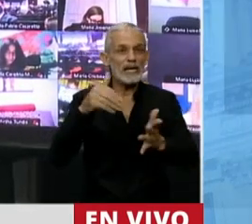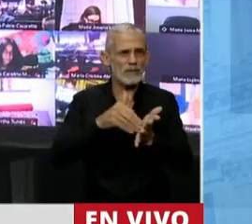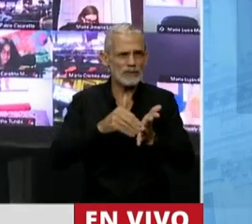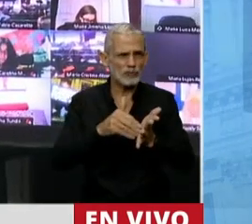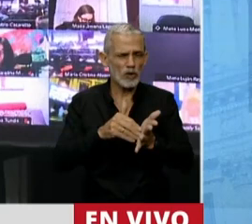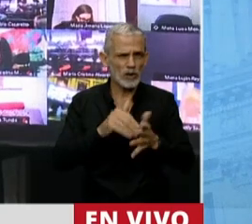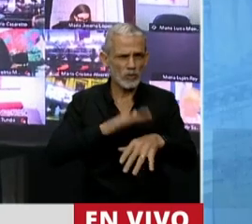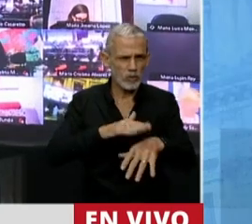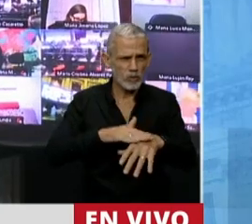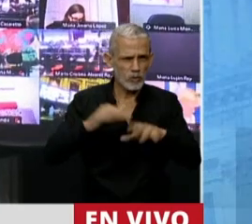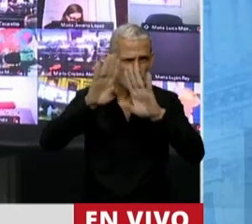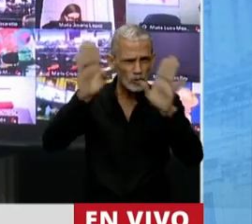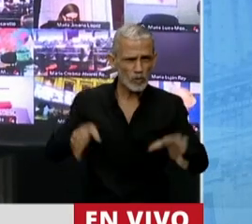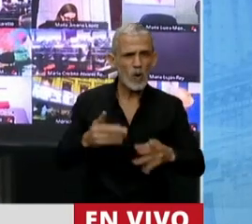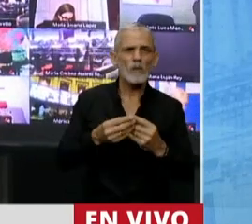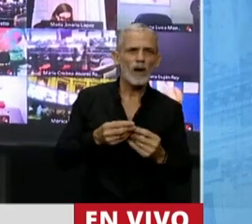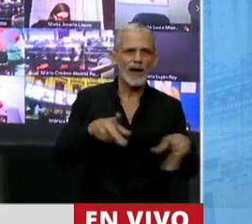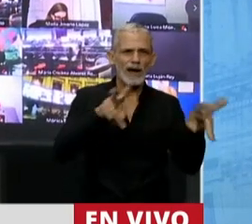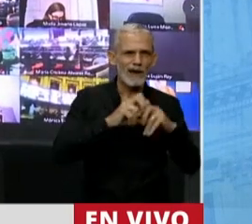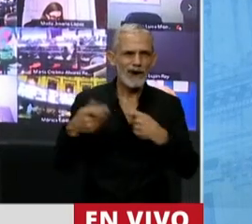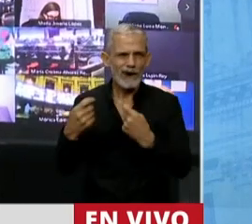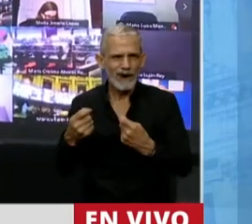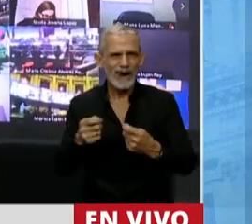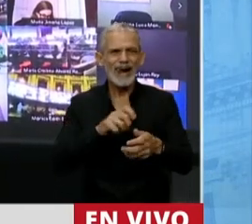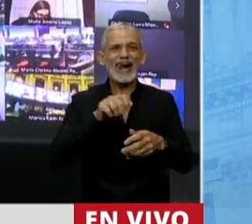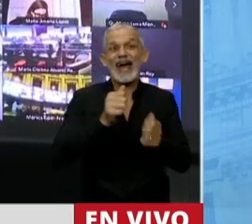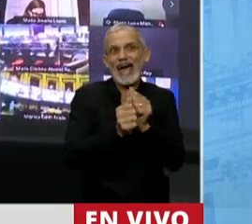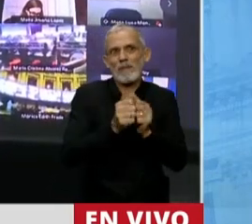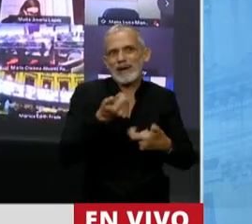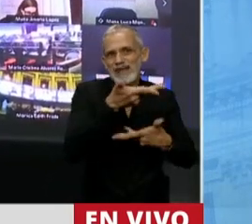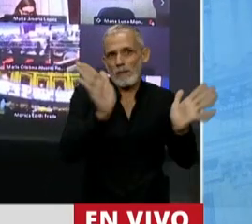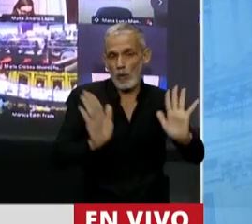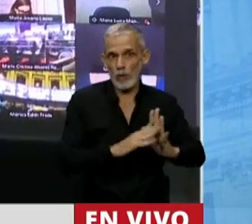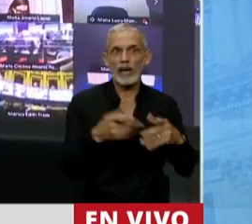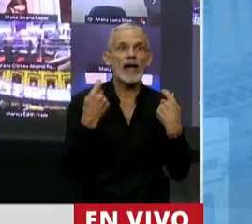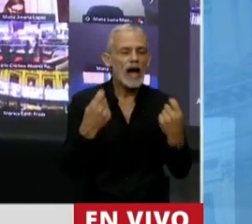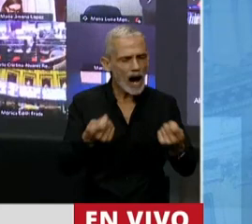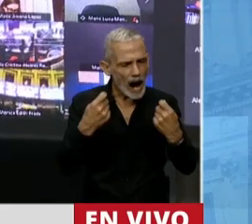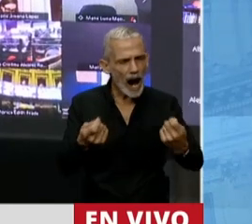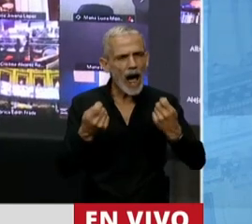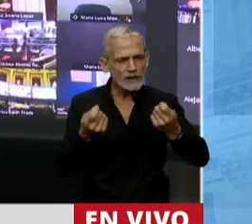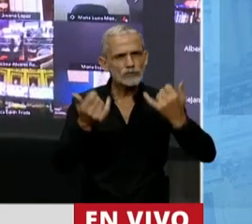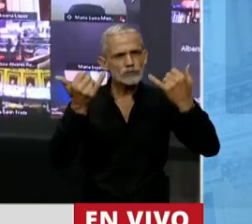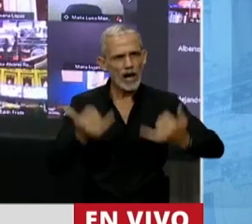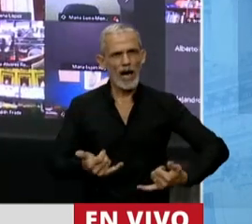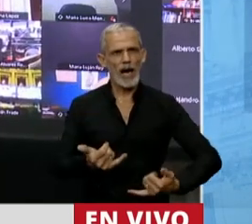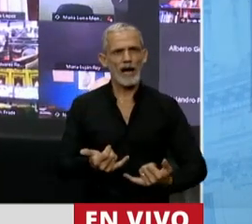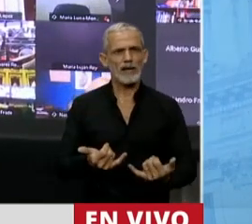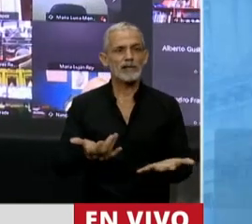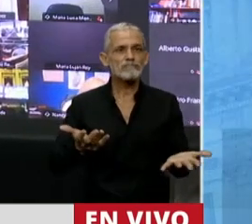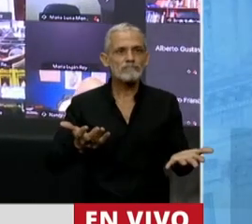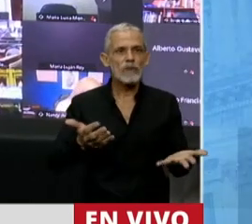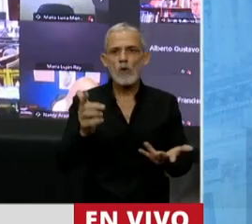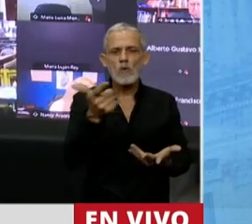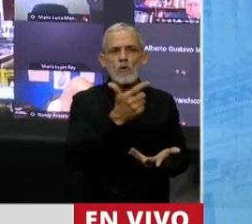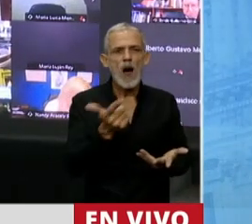a cargo del Tesoro por déficit de muchas empresas públicas, y que son gastos que no tienen